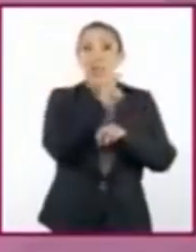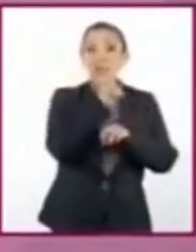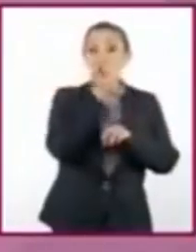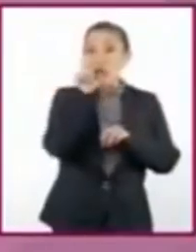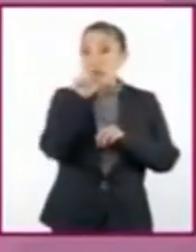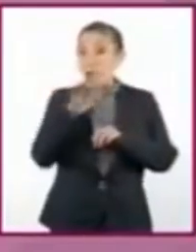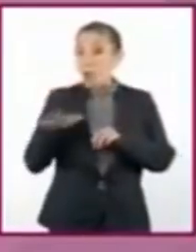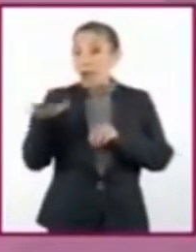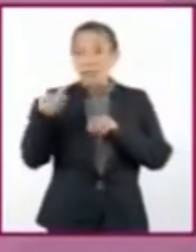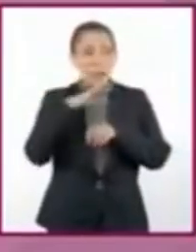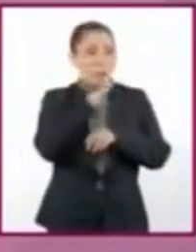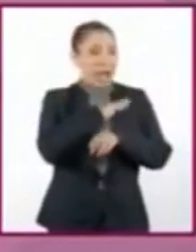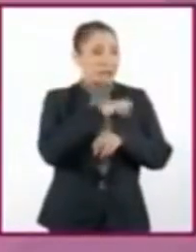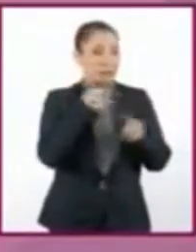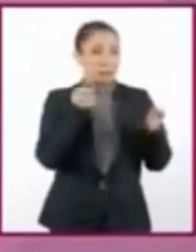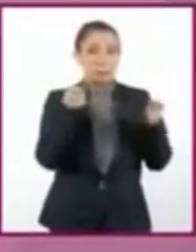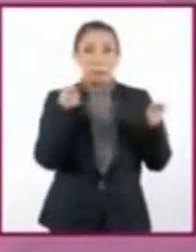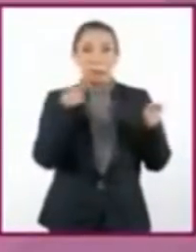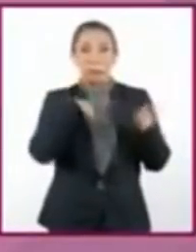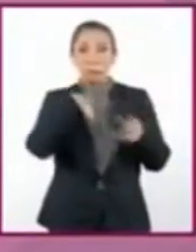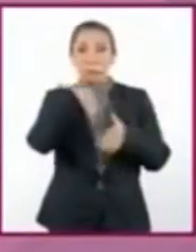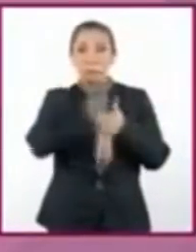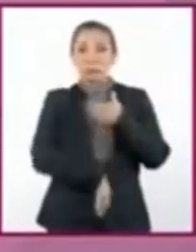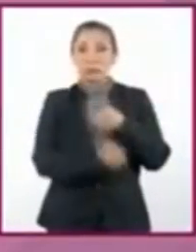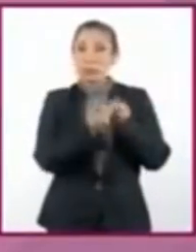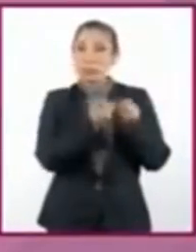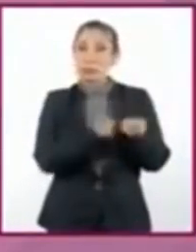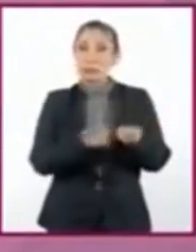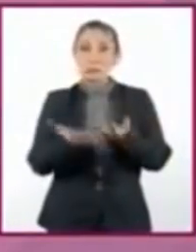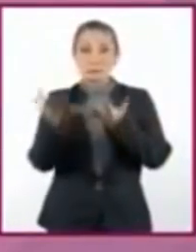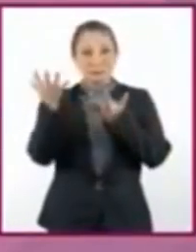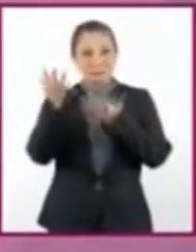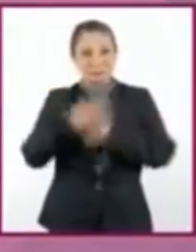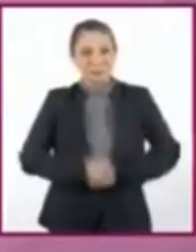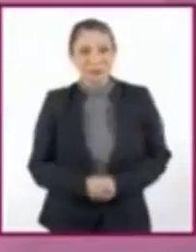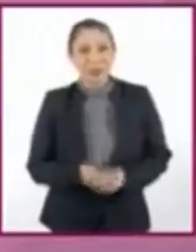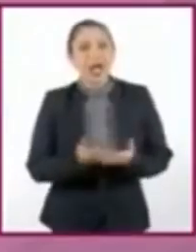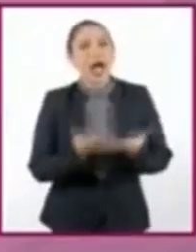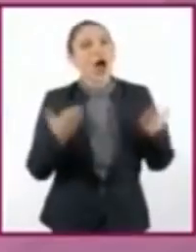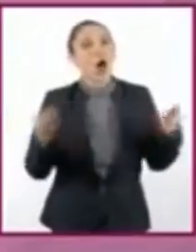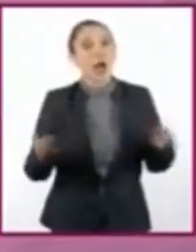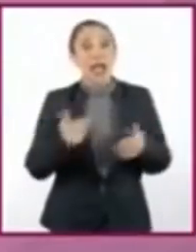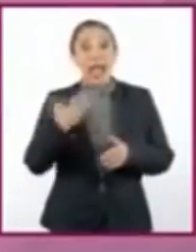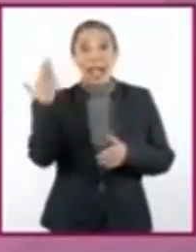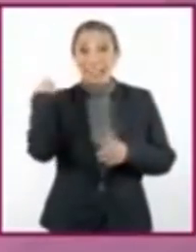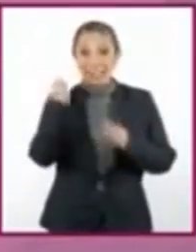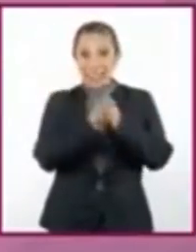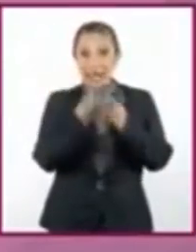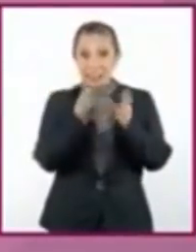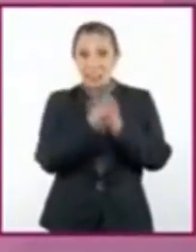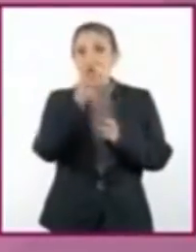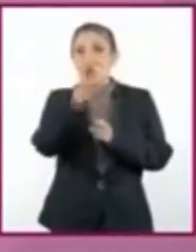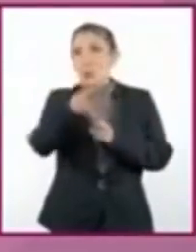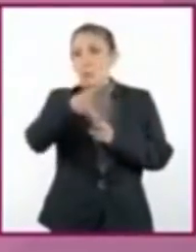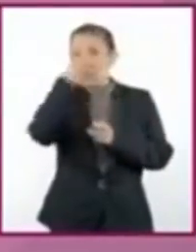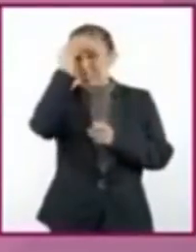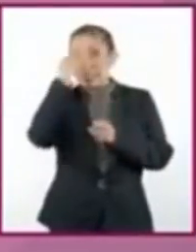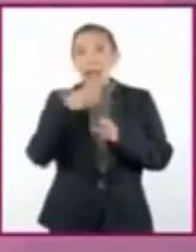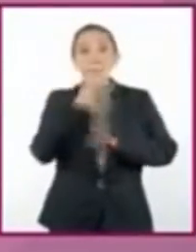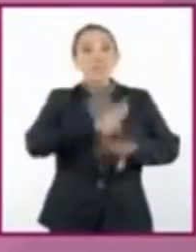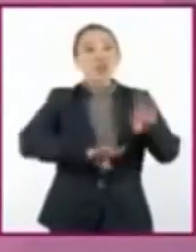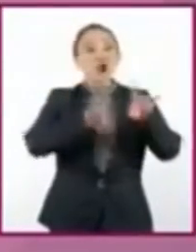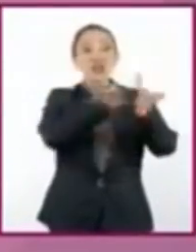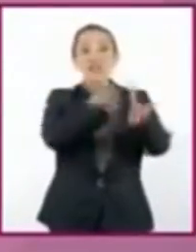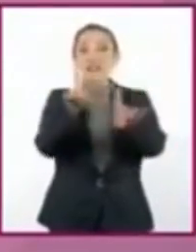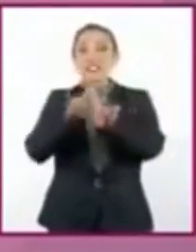el agua y el mal manejo se llevó. Ahora bien, en el programa anterior aprendieron que la biodiversidad se